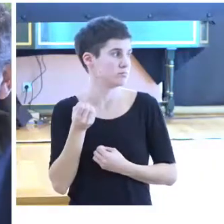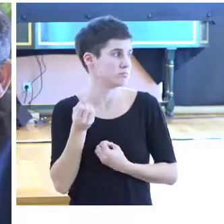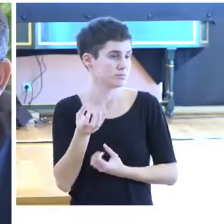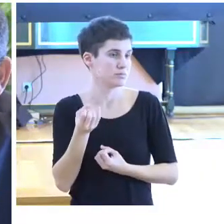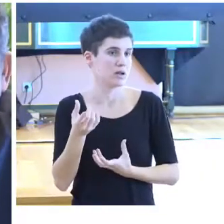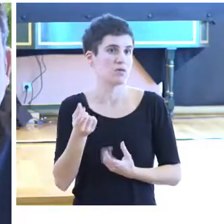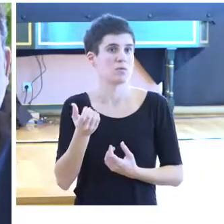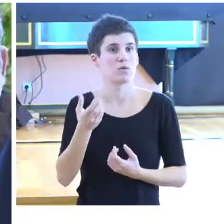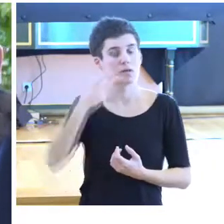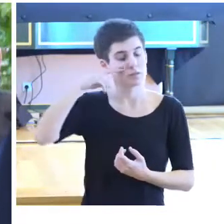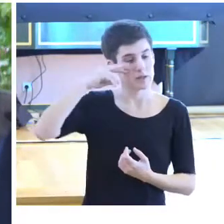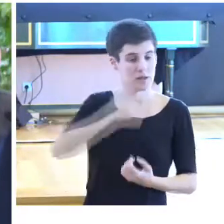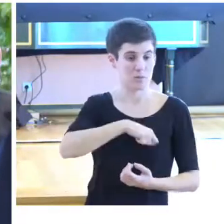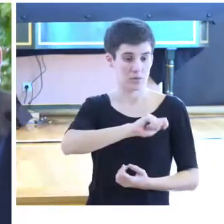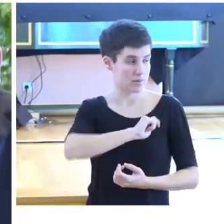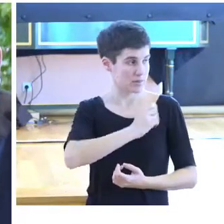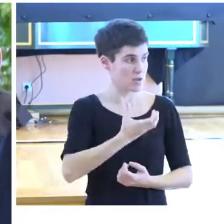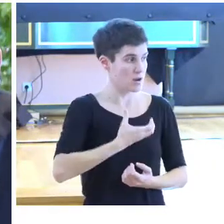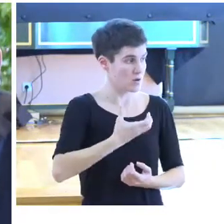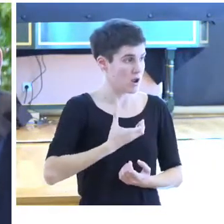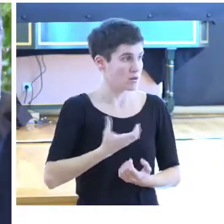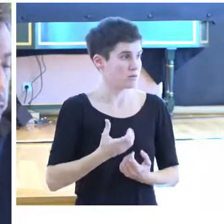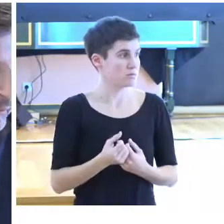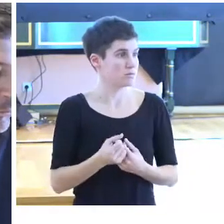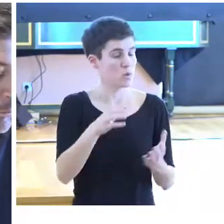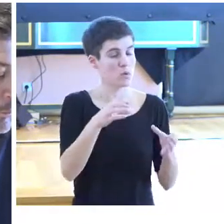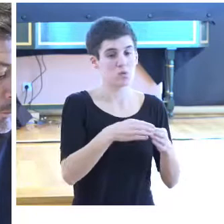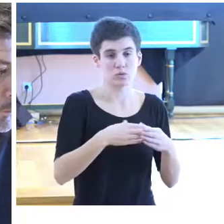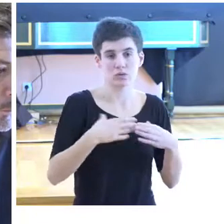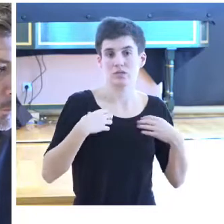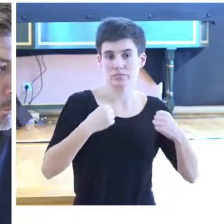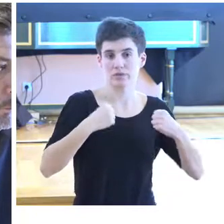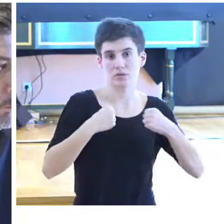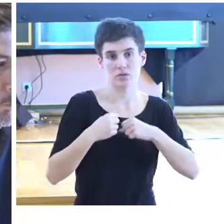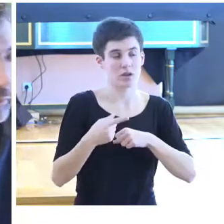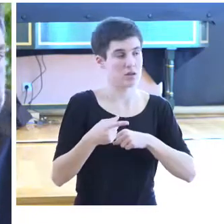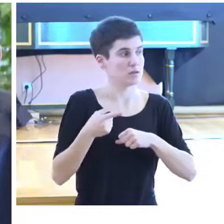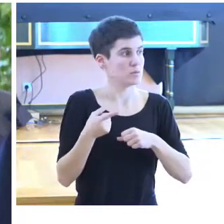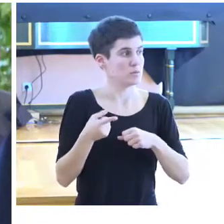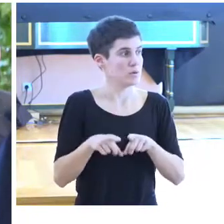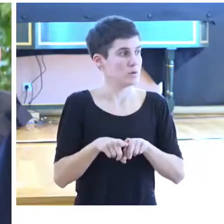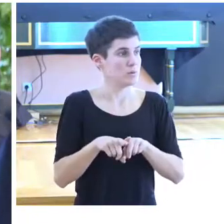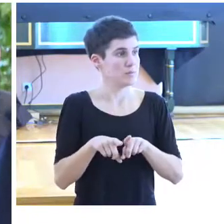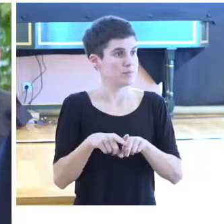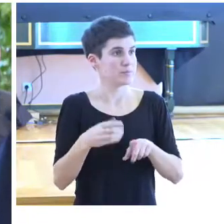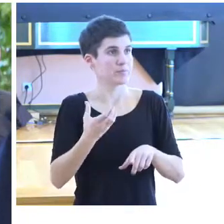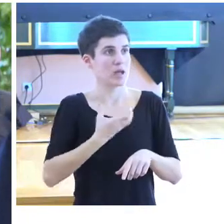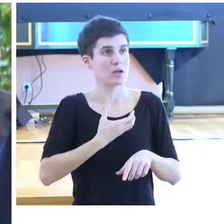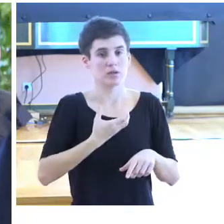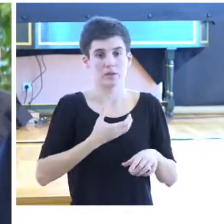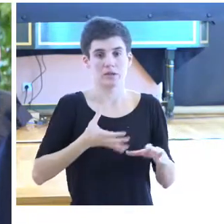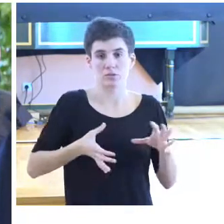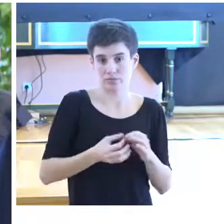policía local, con los cuerpos de seguridad, que es una competencia de los ayuntamientos.